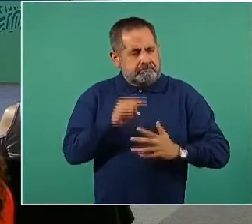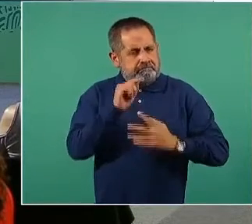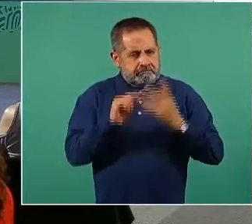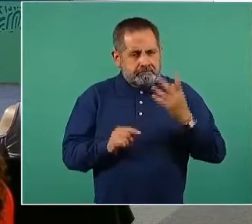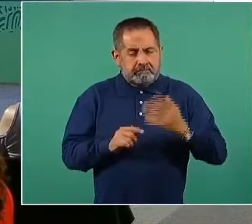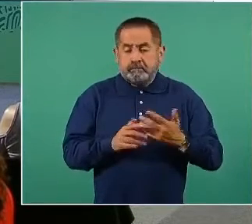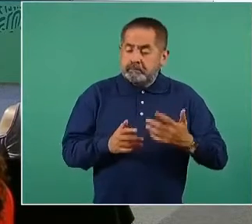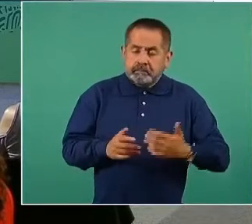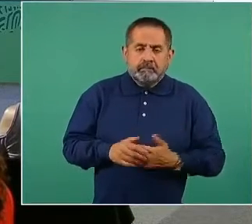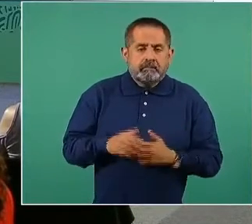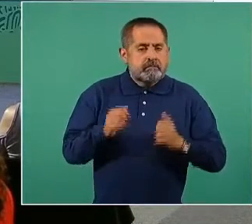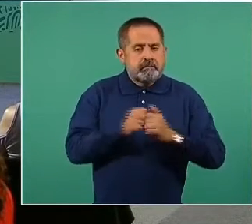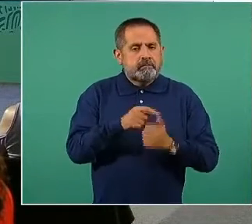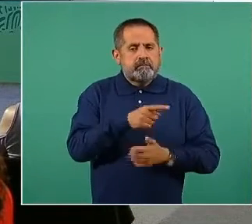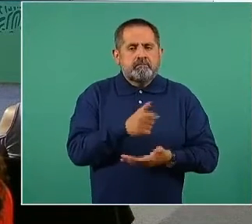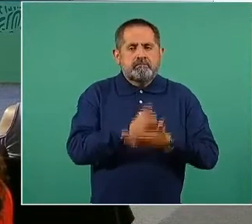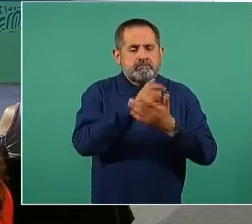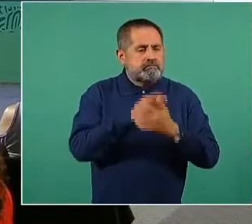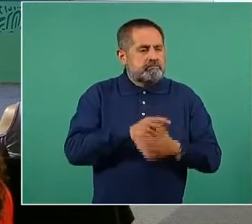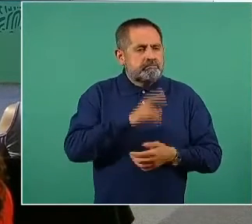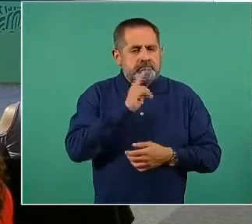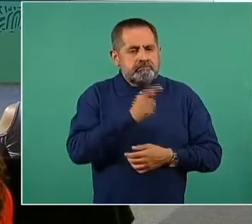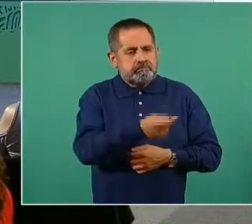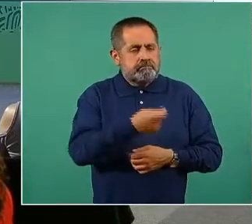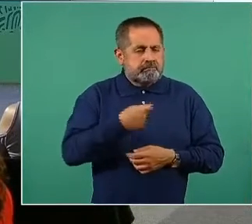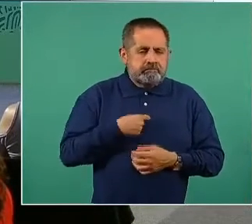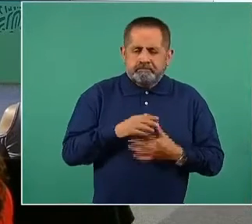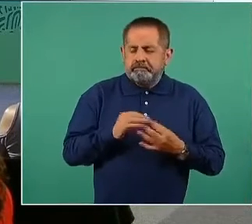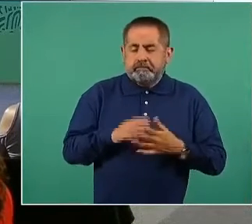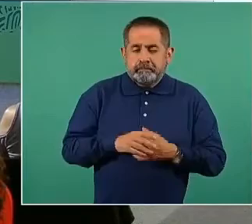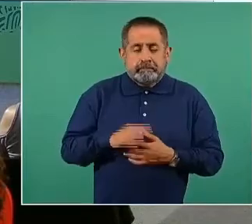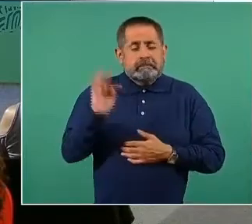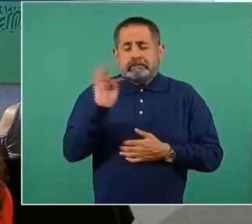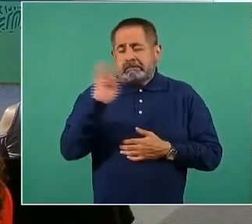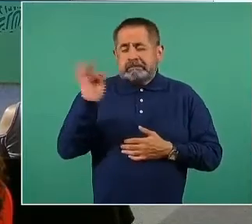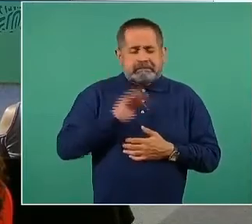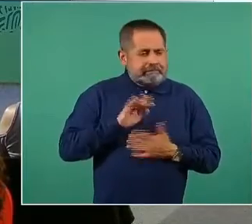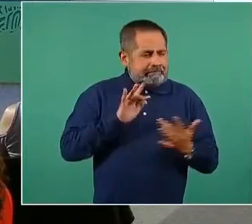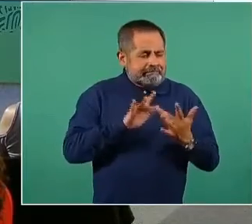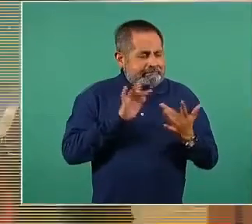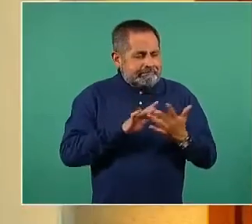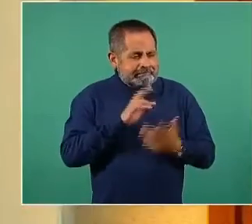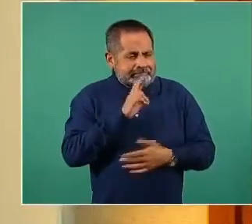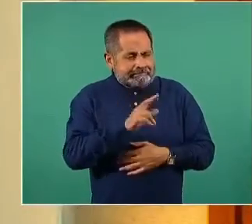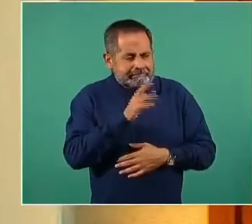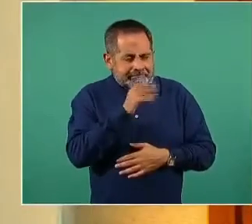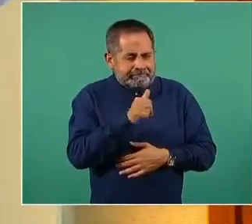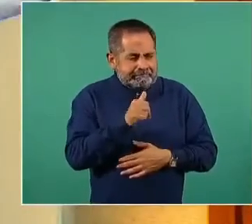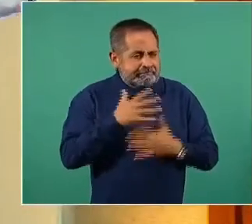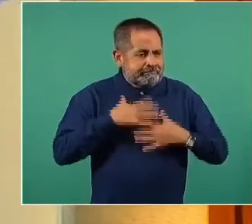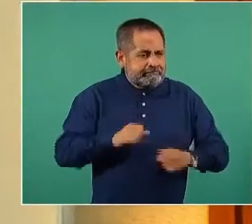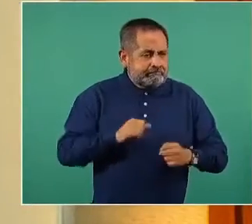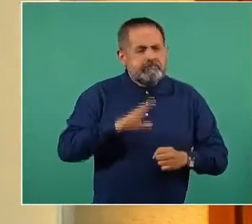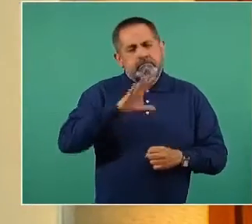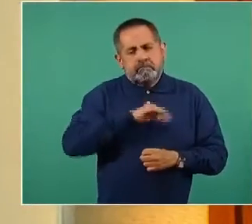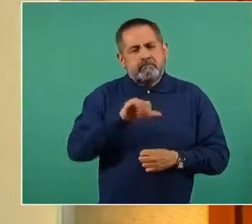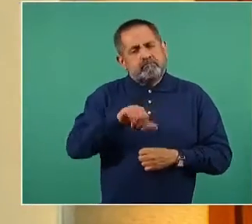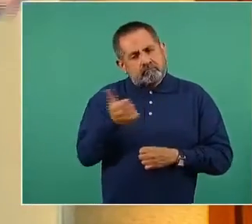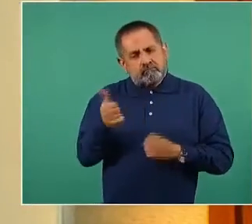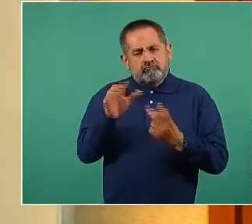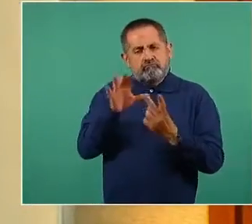asistente virtual automático no se solventan, pues tenemos las otras